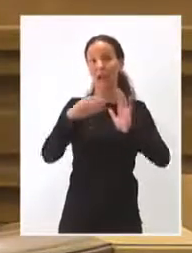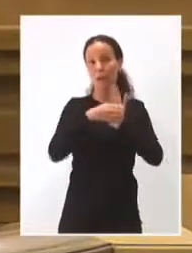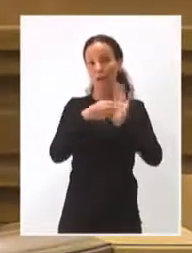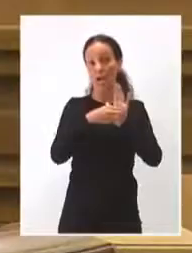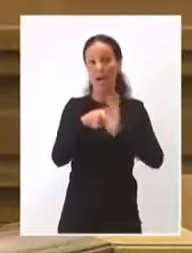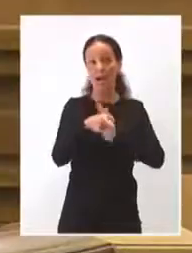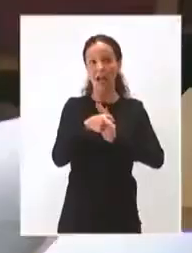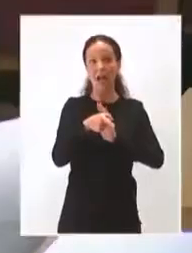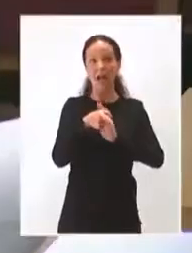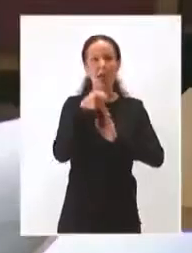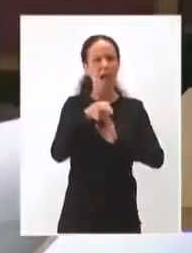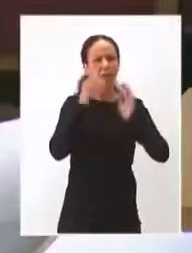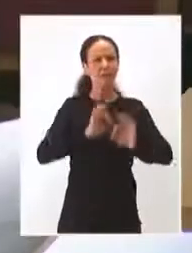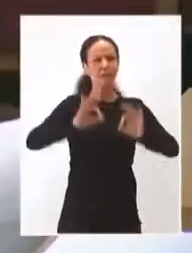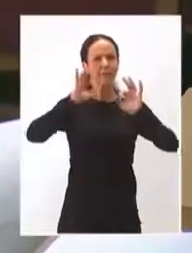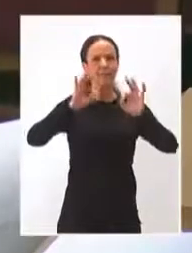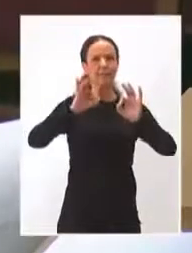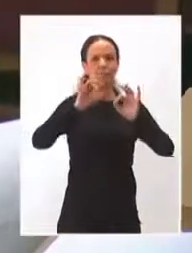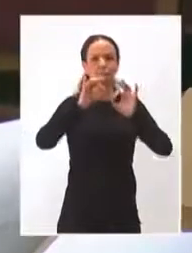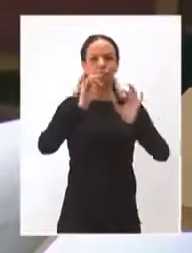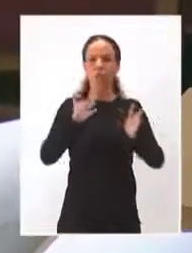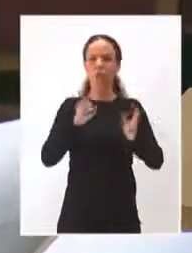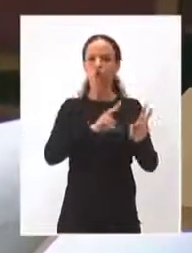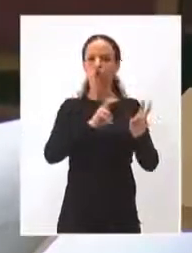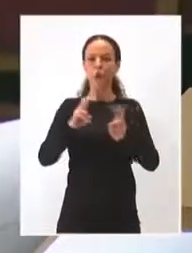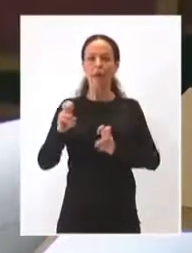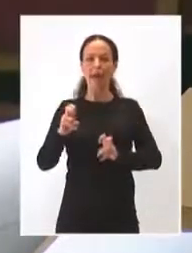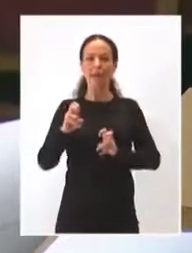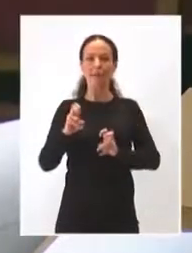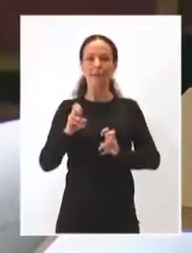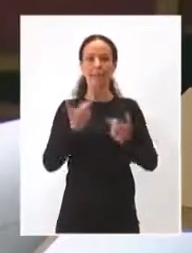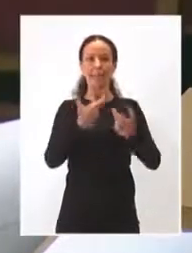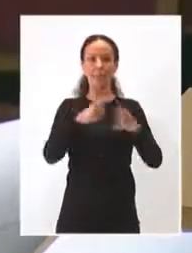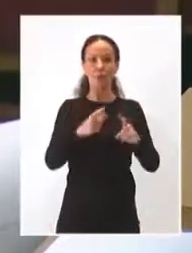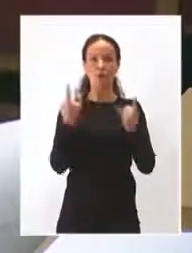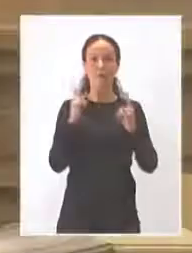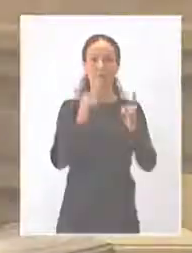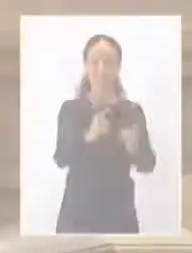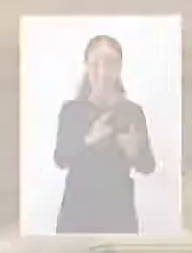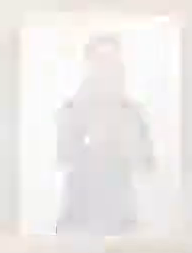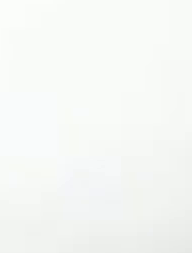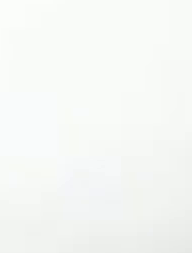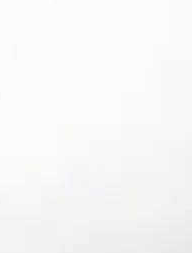que va a dar especial salida a reclamaciones y a novedades en el sector forestal y en la economía circular.